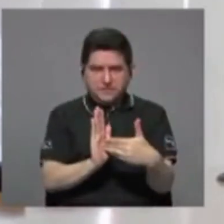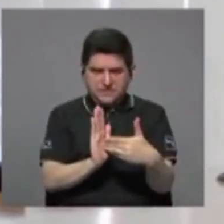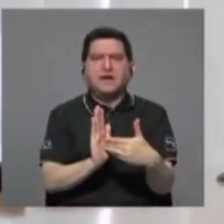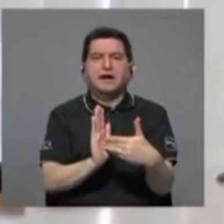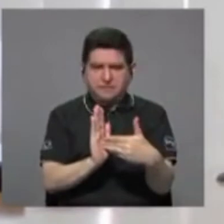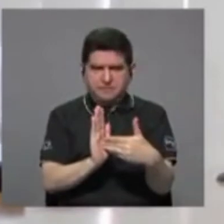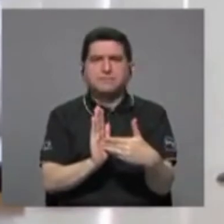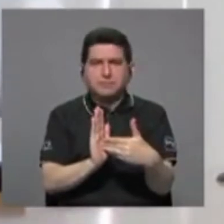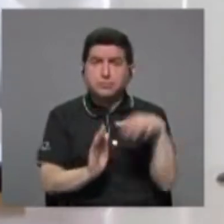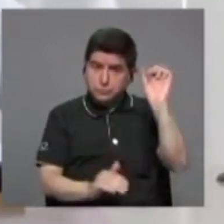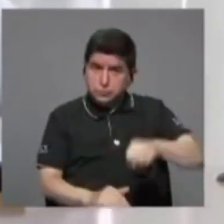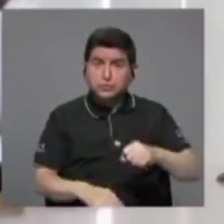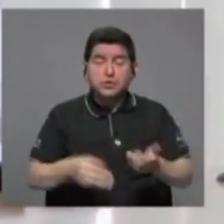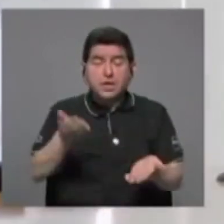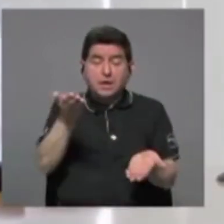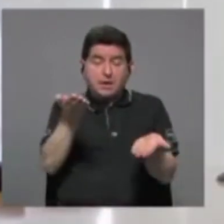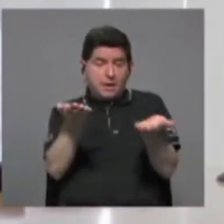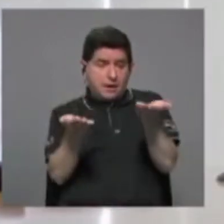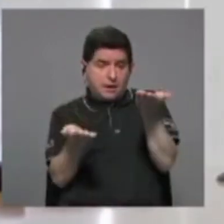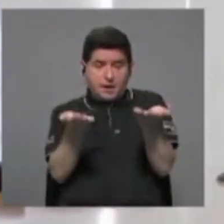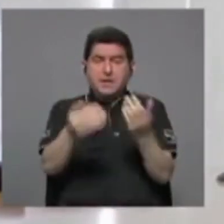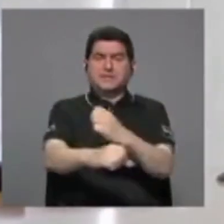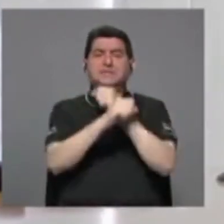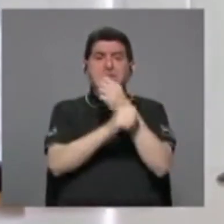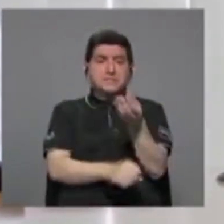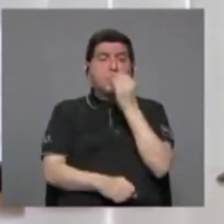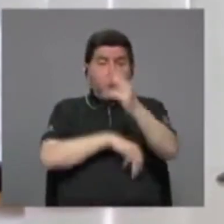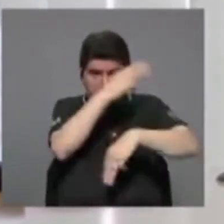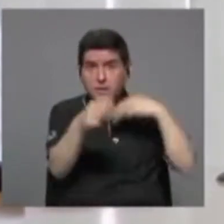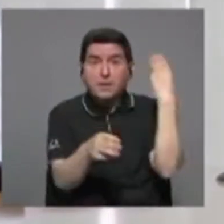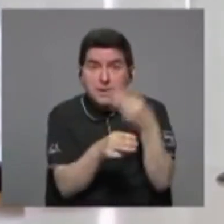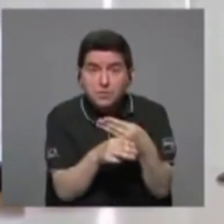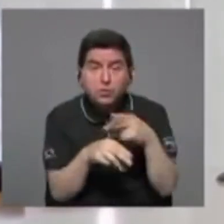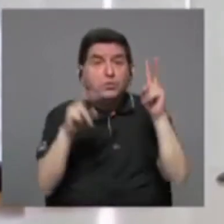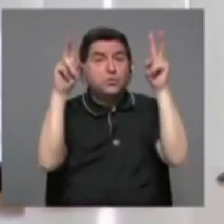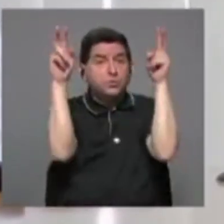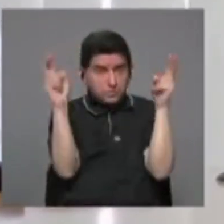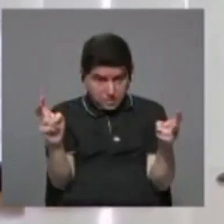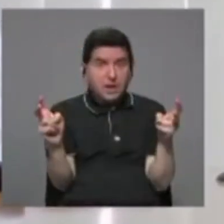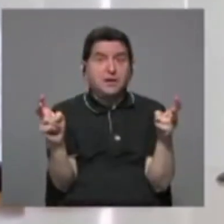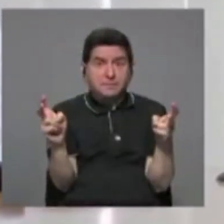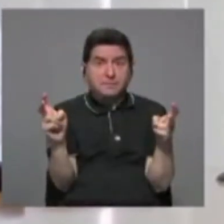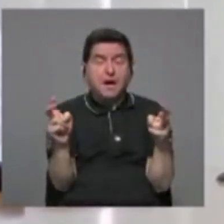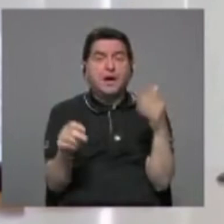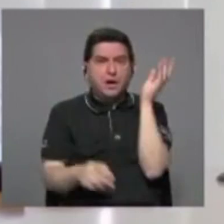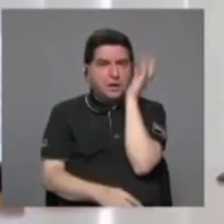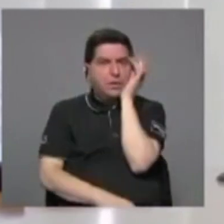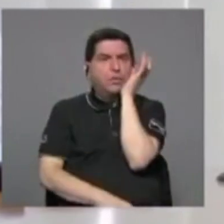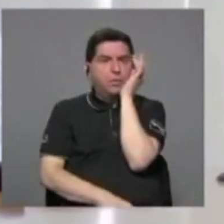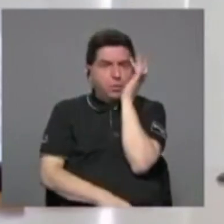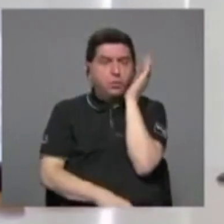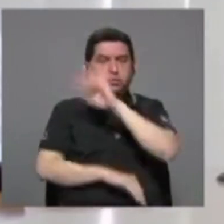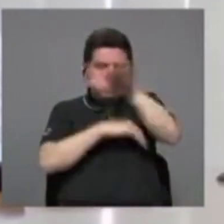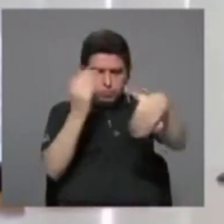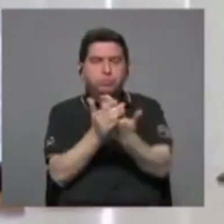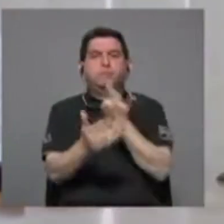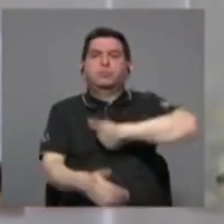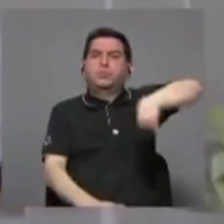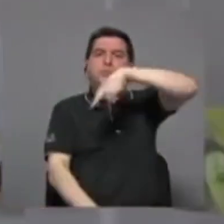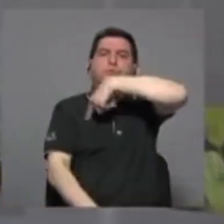equilibrio de la seguridad alimentaria mundial, y este es un tema que debe preocuparnos a todos.